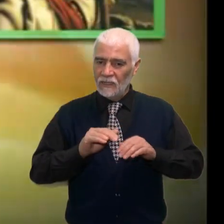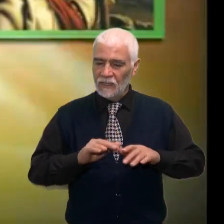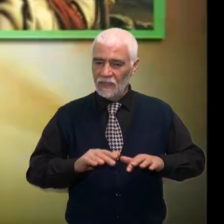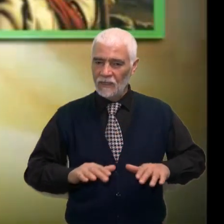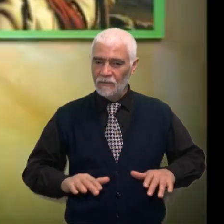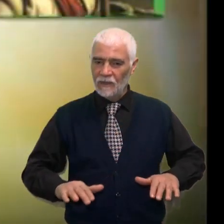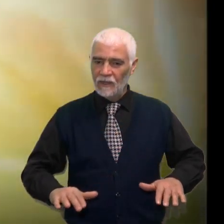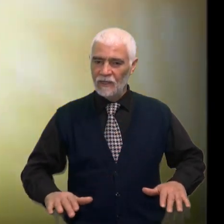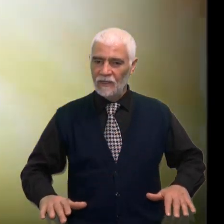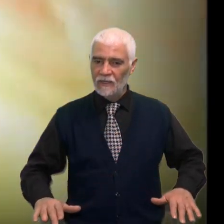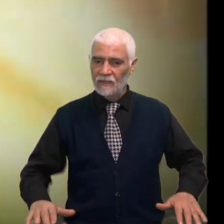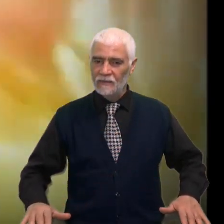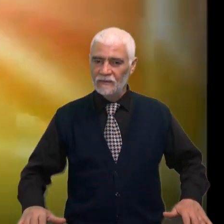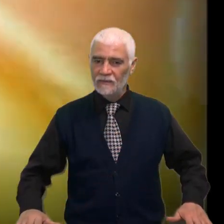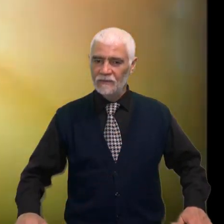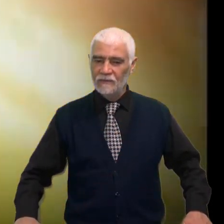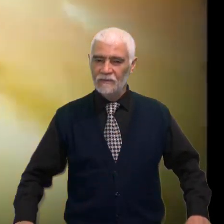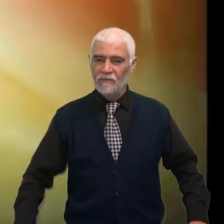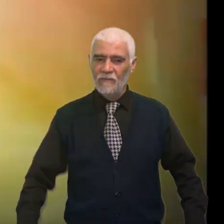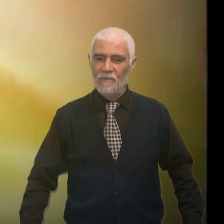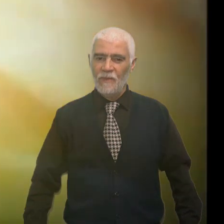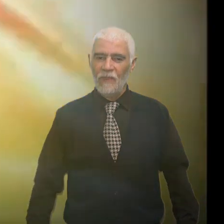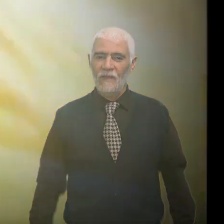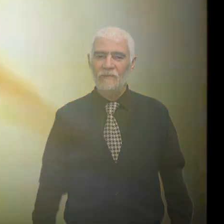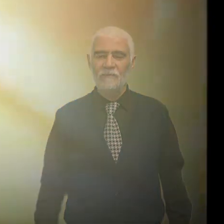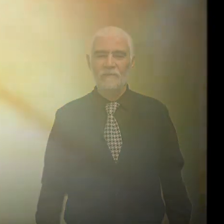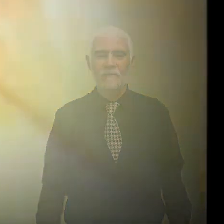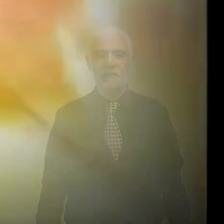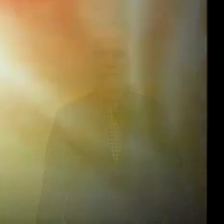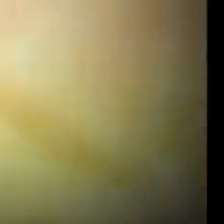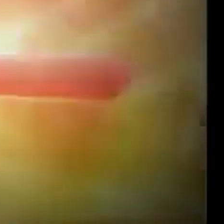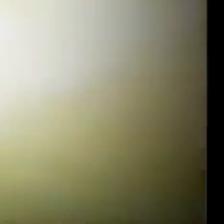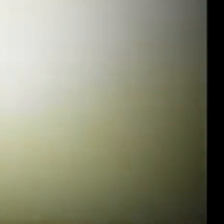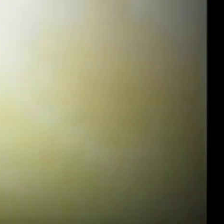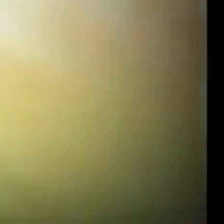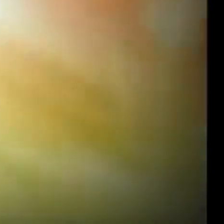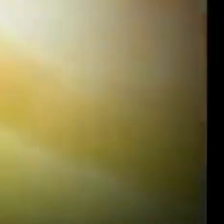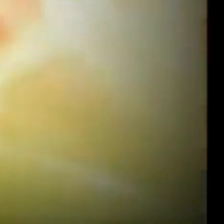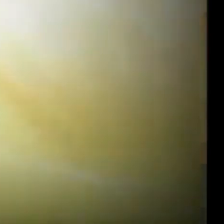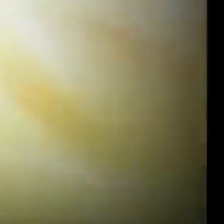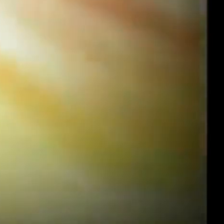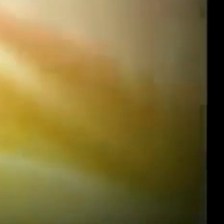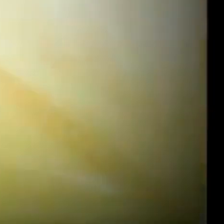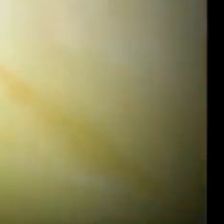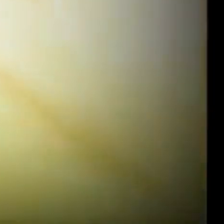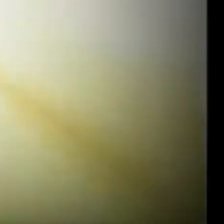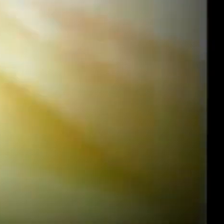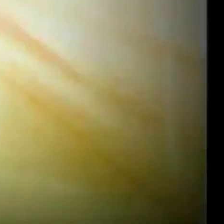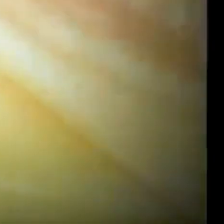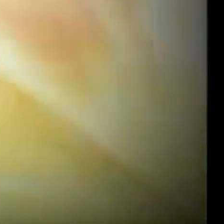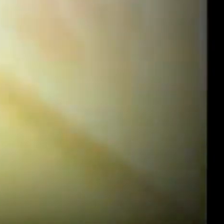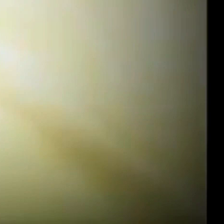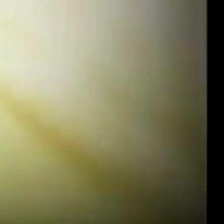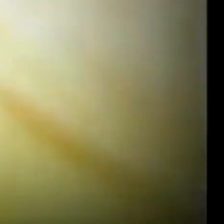derramó Estás me busca, me salva Gracias